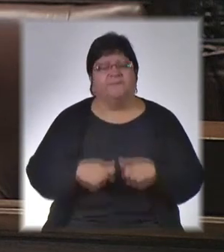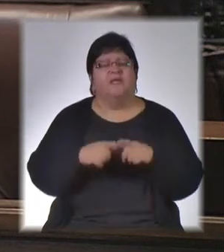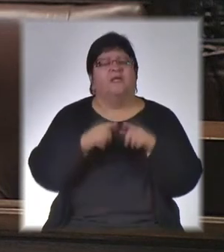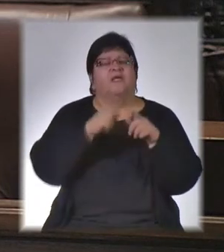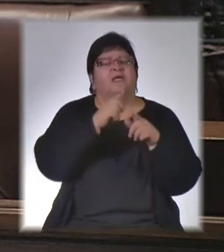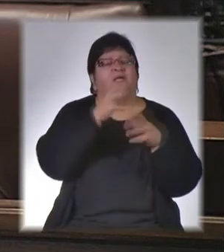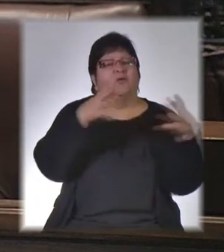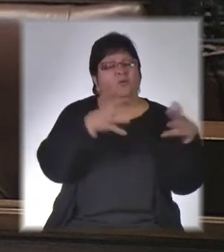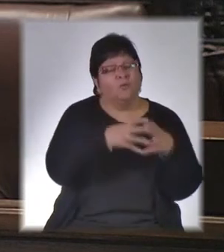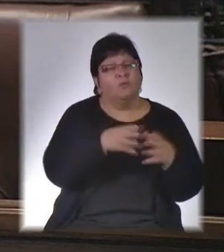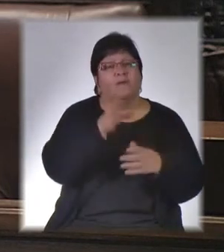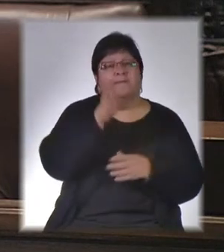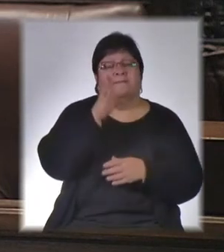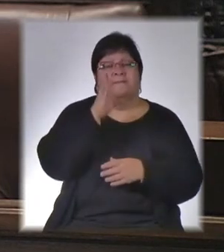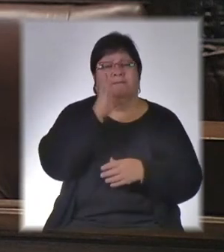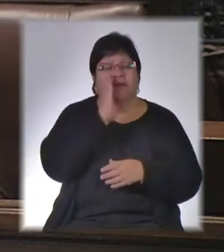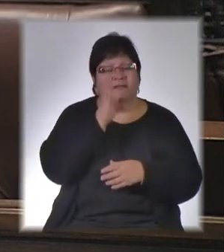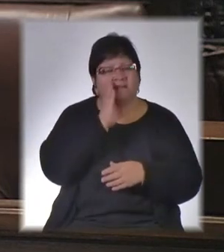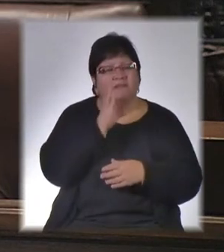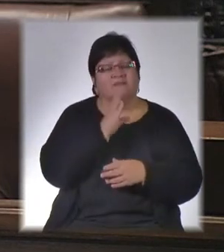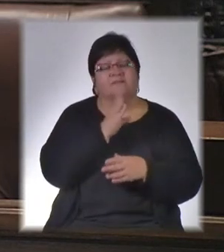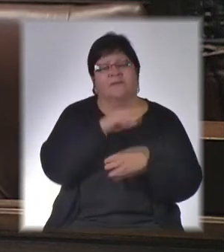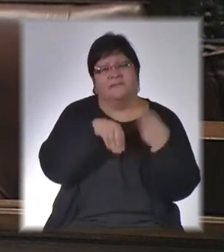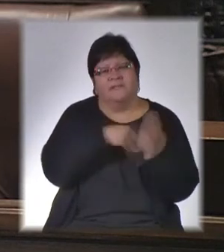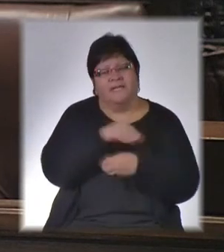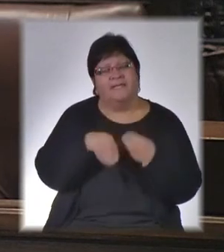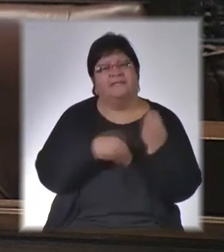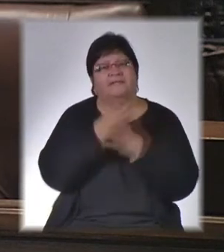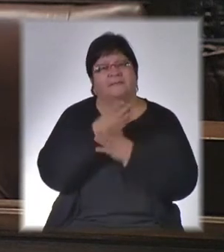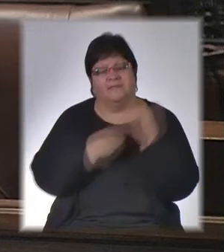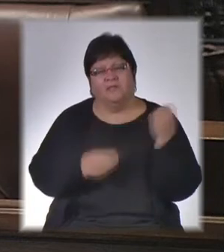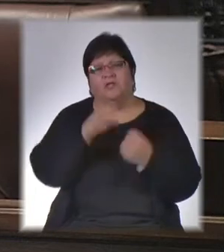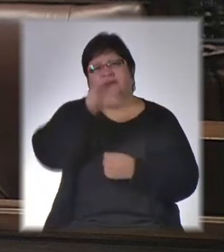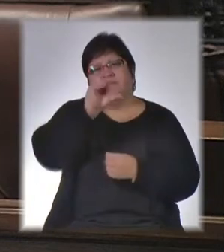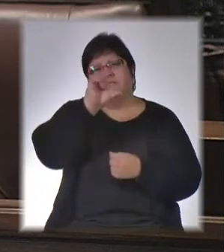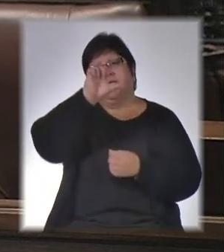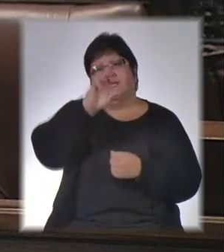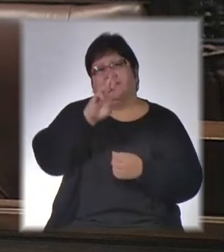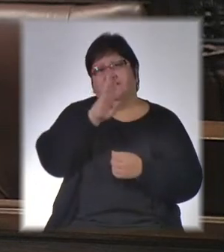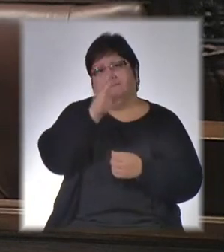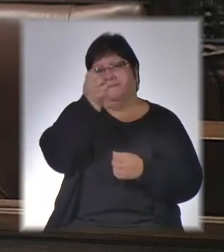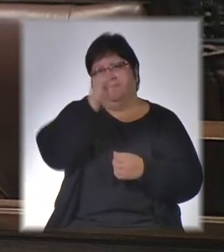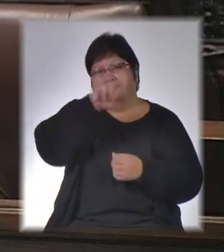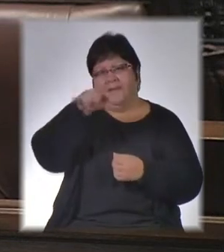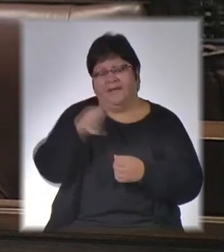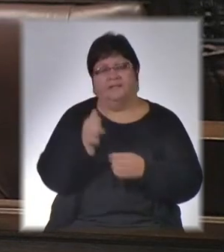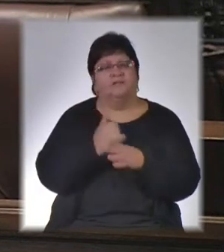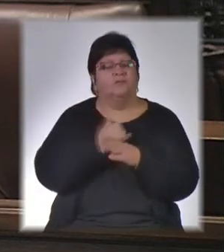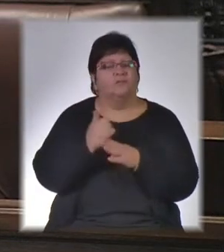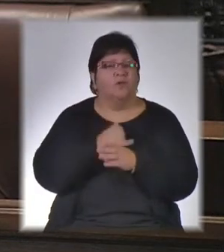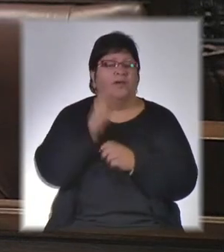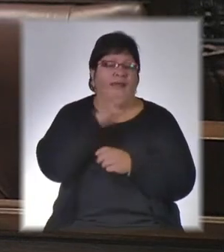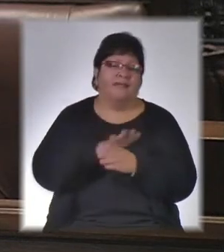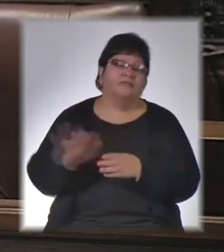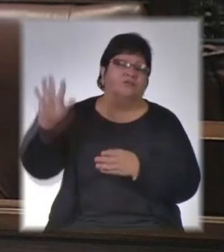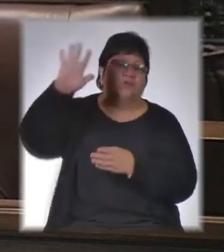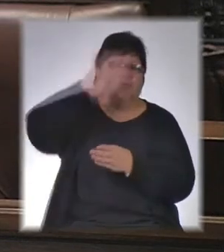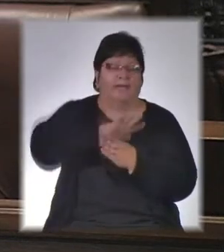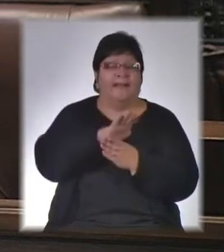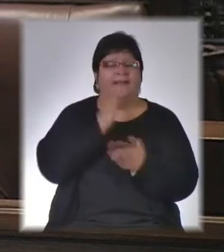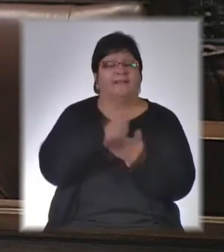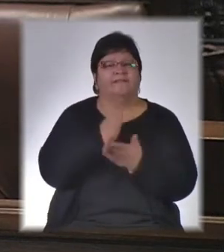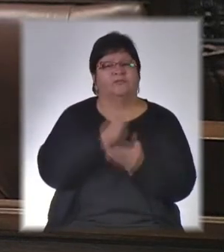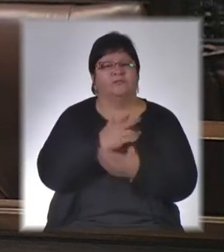a CRISOL, a CERPAG y a la Institución Nacional de Derechos Humanos. Muchas gracias, señora Presidenta.